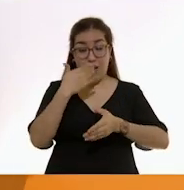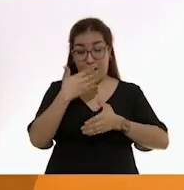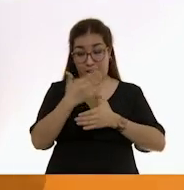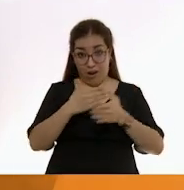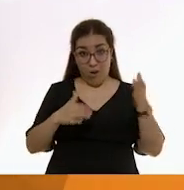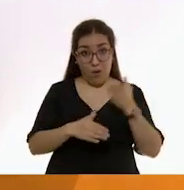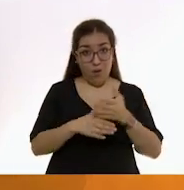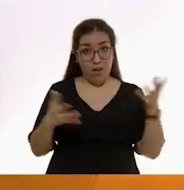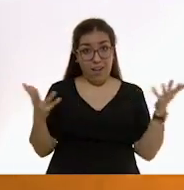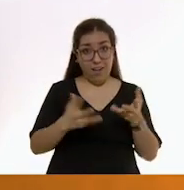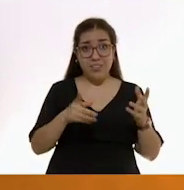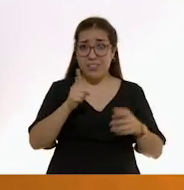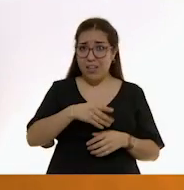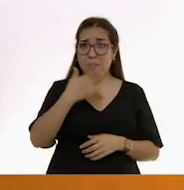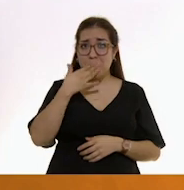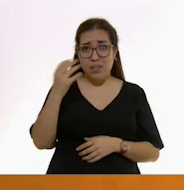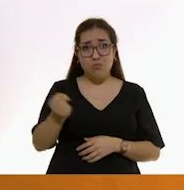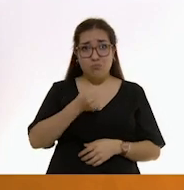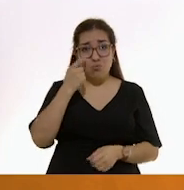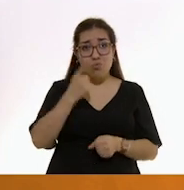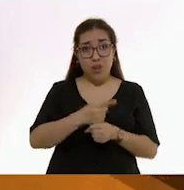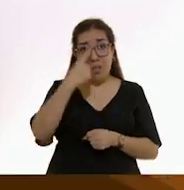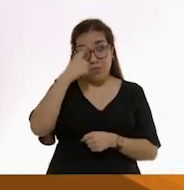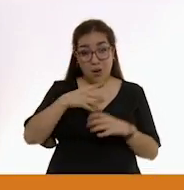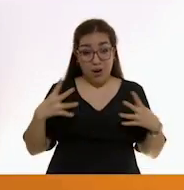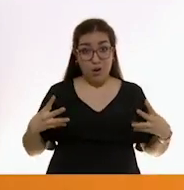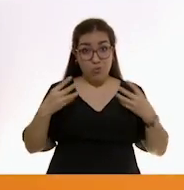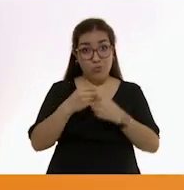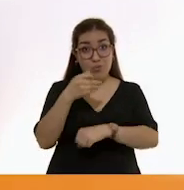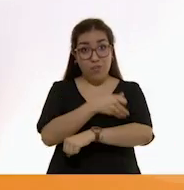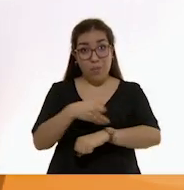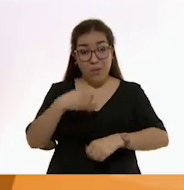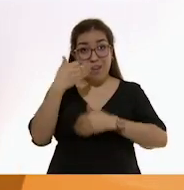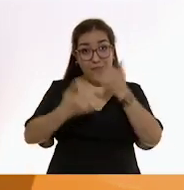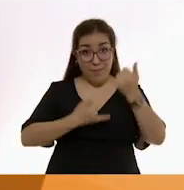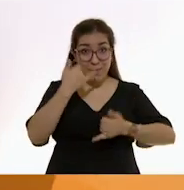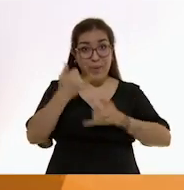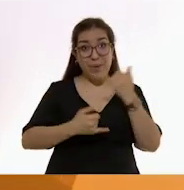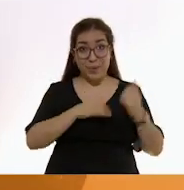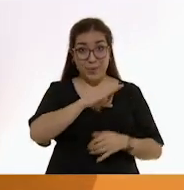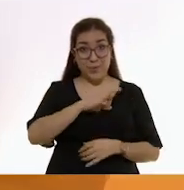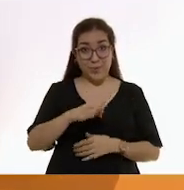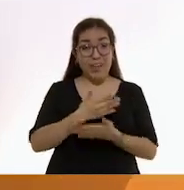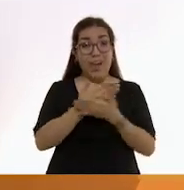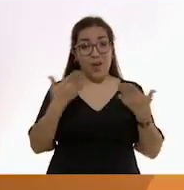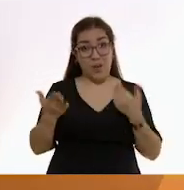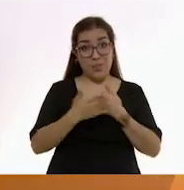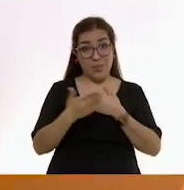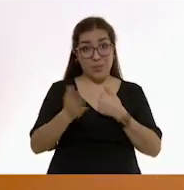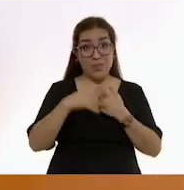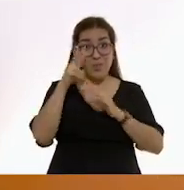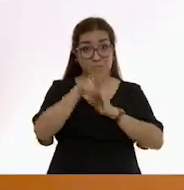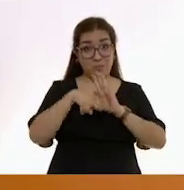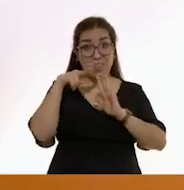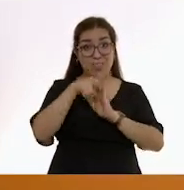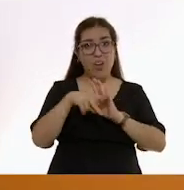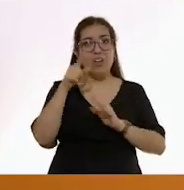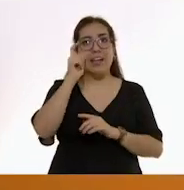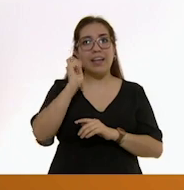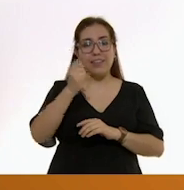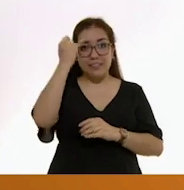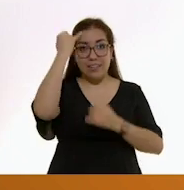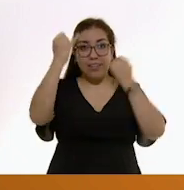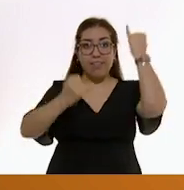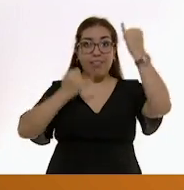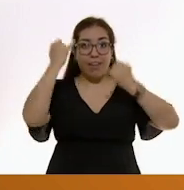una buena oportunidad para jugar en familia? En los siguientes vídeos encontrarás ideas para